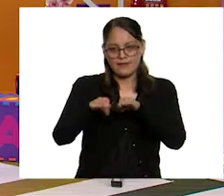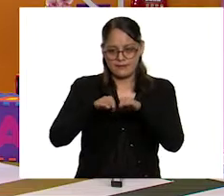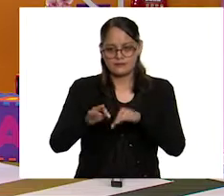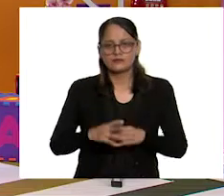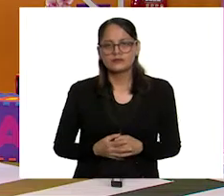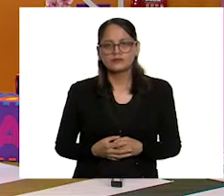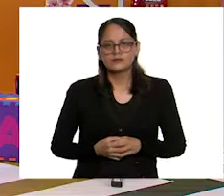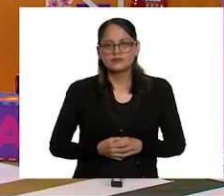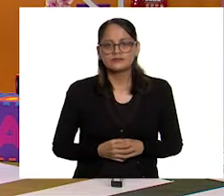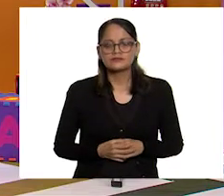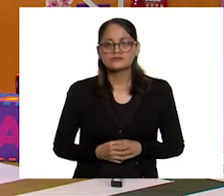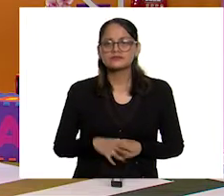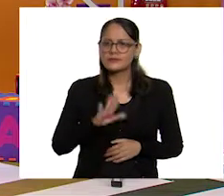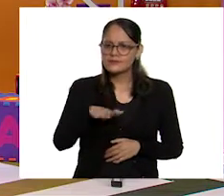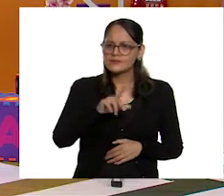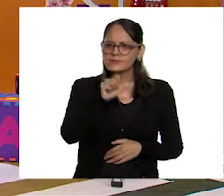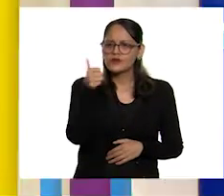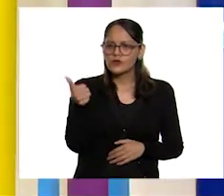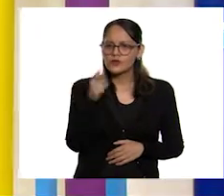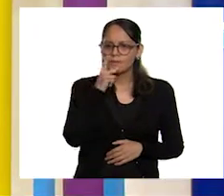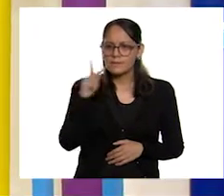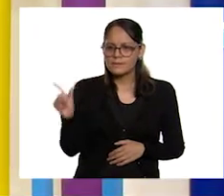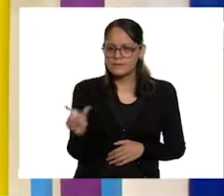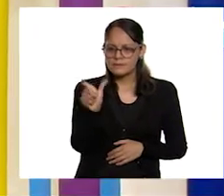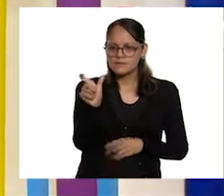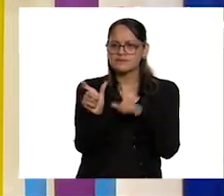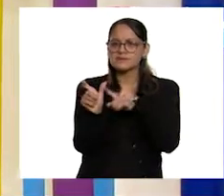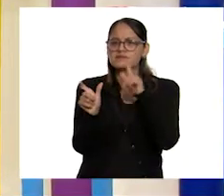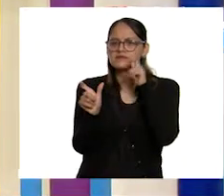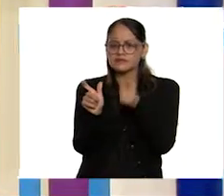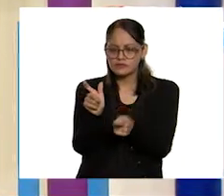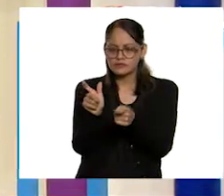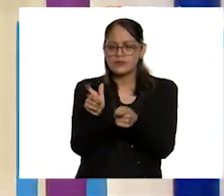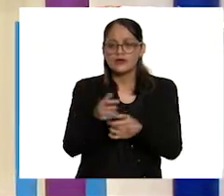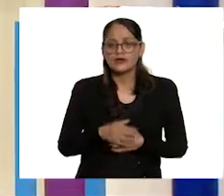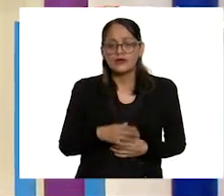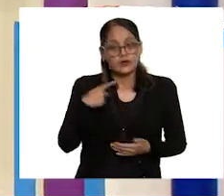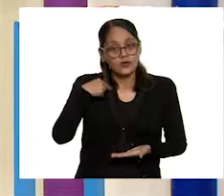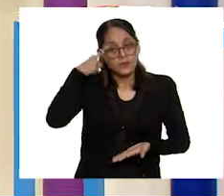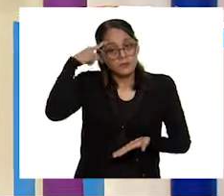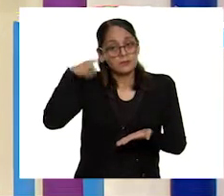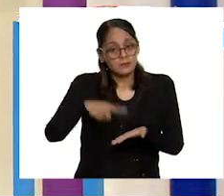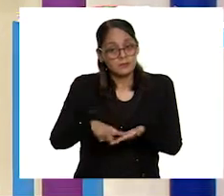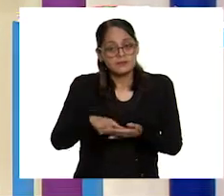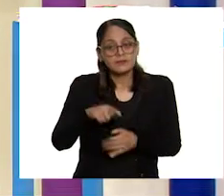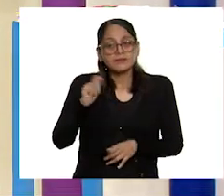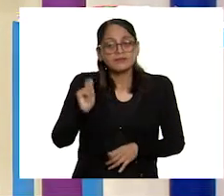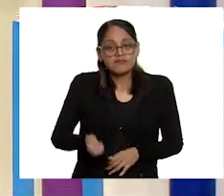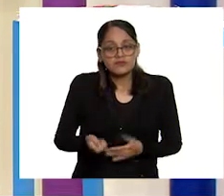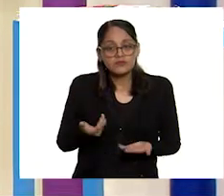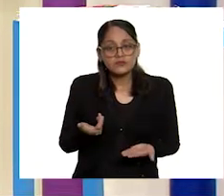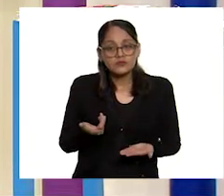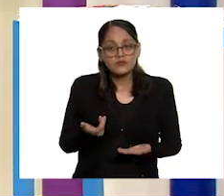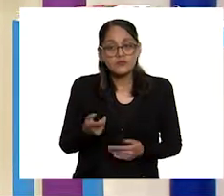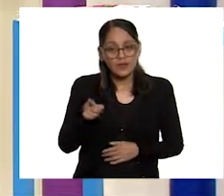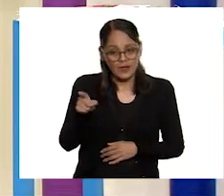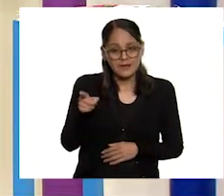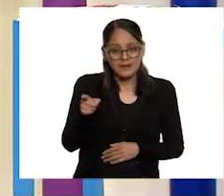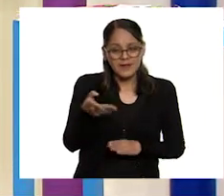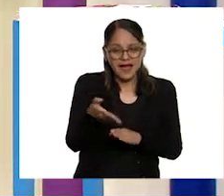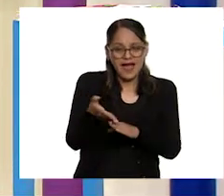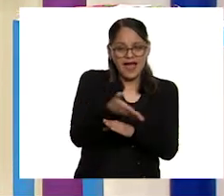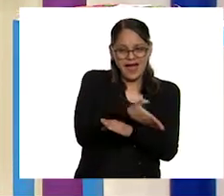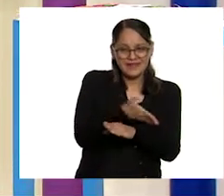Muy bien. Ah, aquí la siguiente palabra que tenemos, yo creo que tiene que ver un poco con justo la